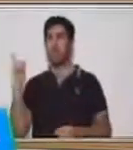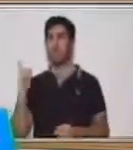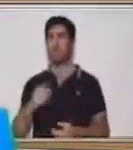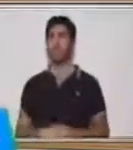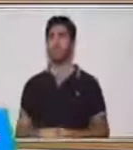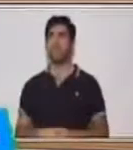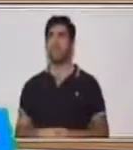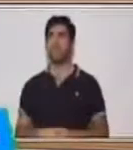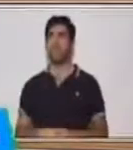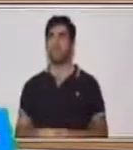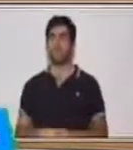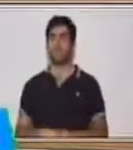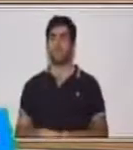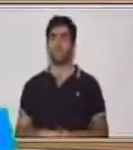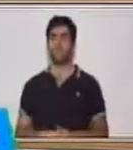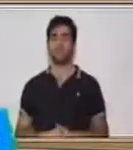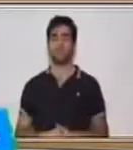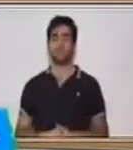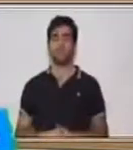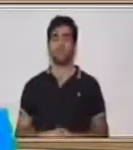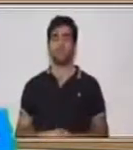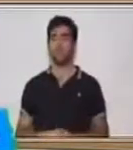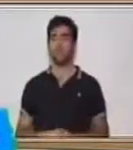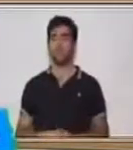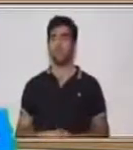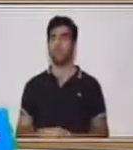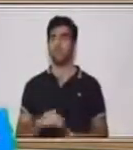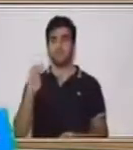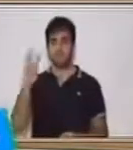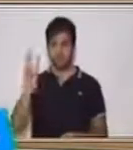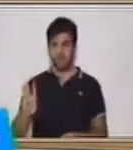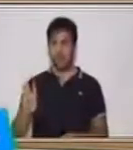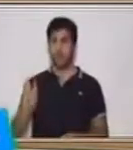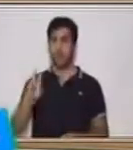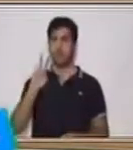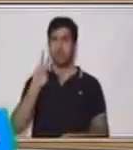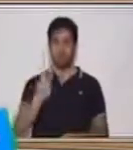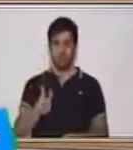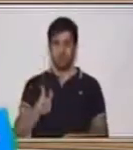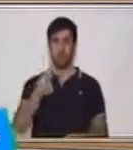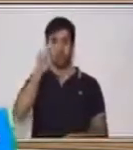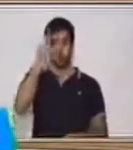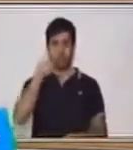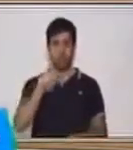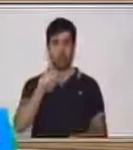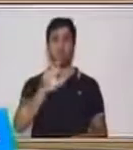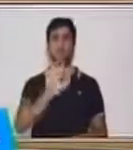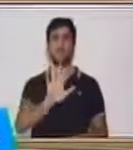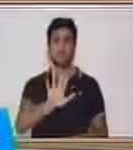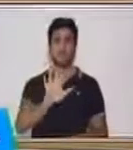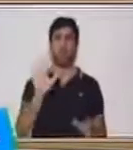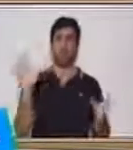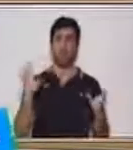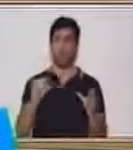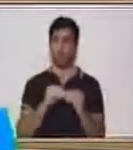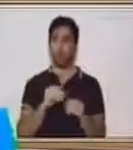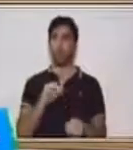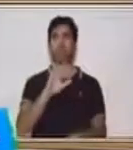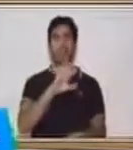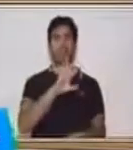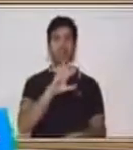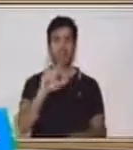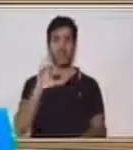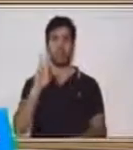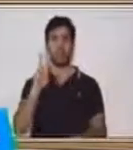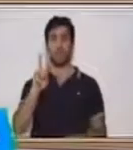cero más tres, tres, dos, y cuatro más uno, cinco. ¿Qué